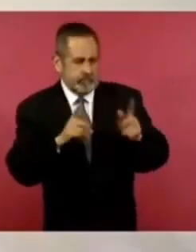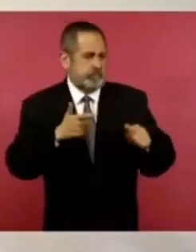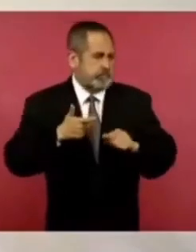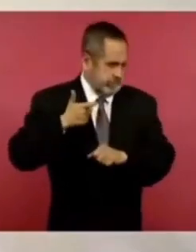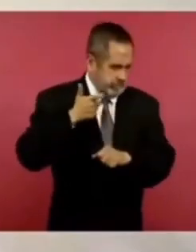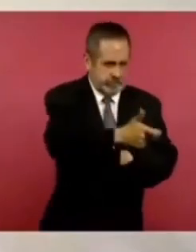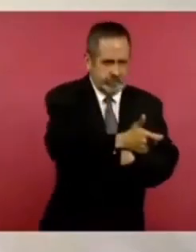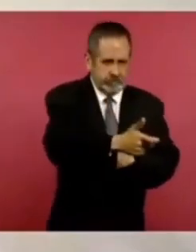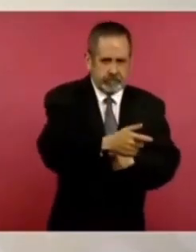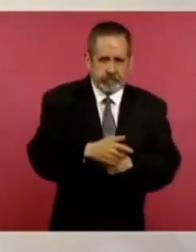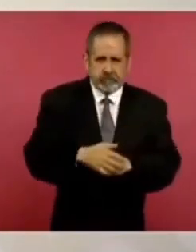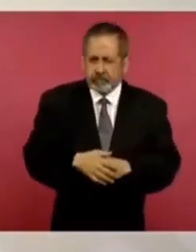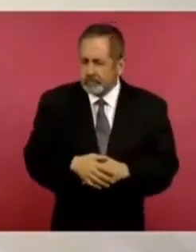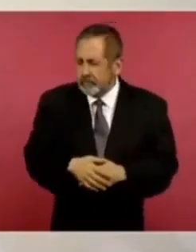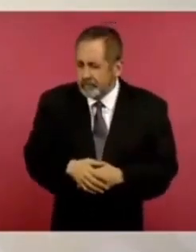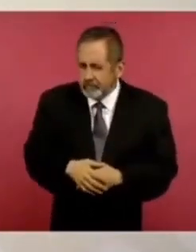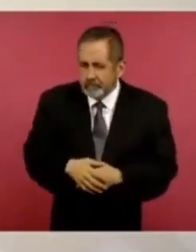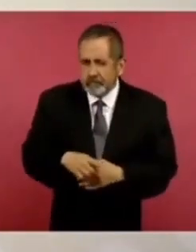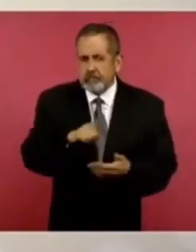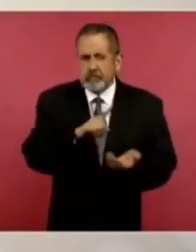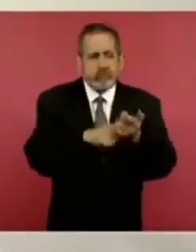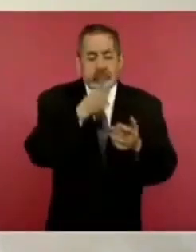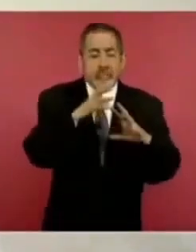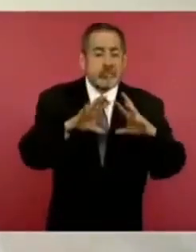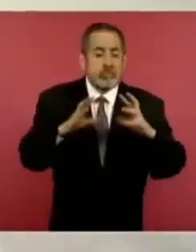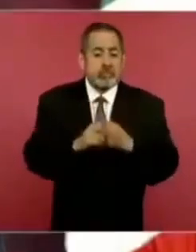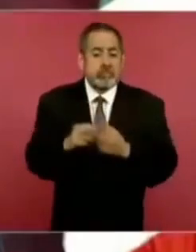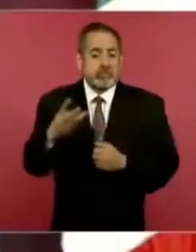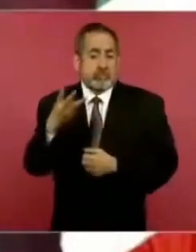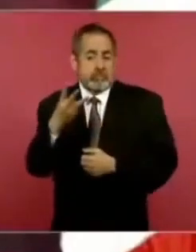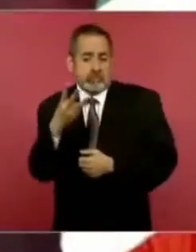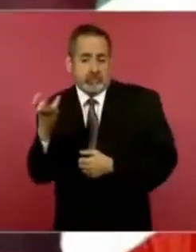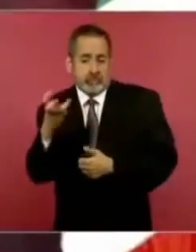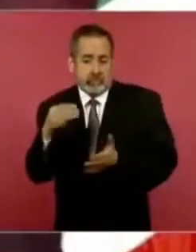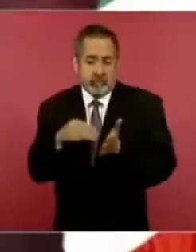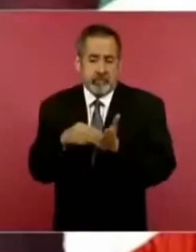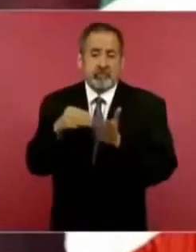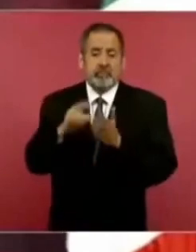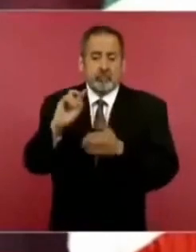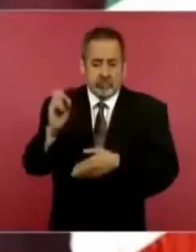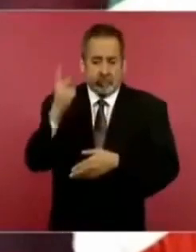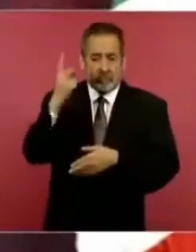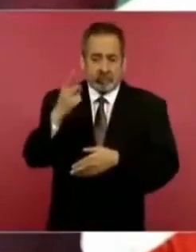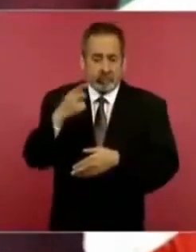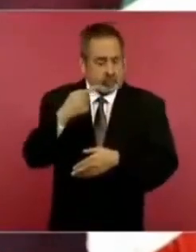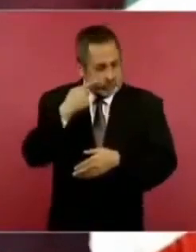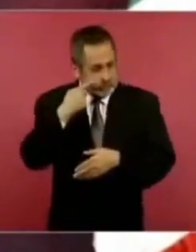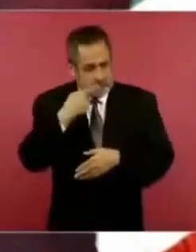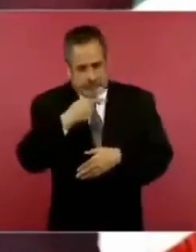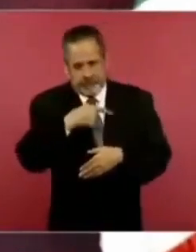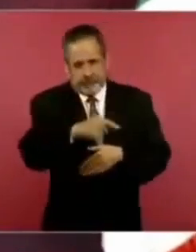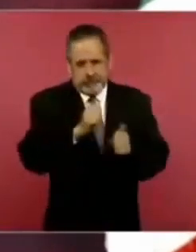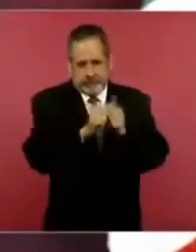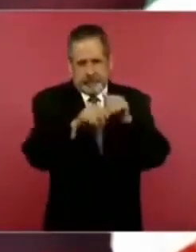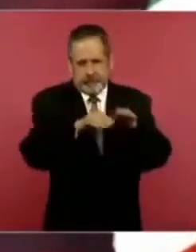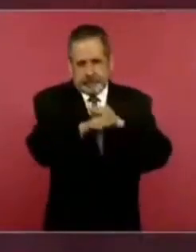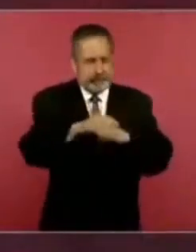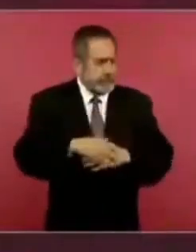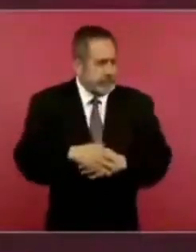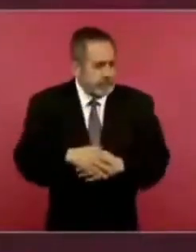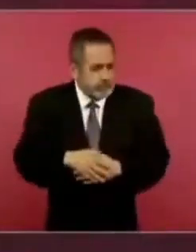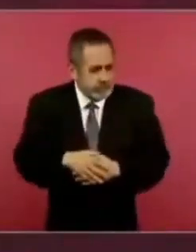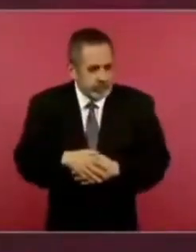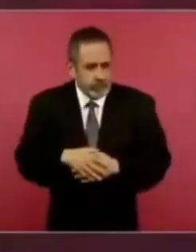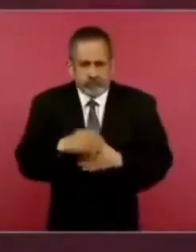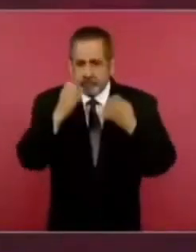Y empiezan a hablar de que eran 300 millones de dólares y terminan sin